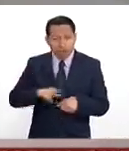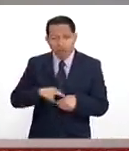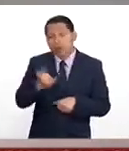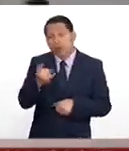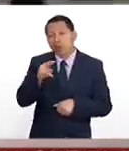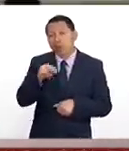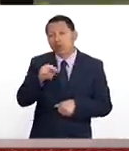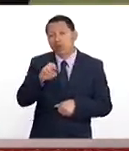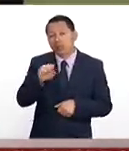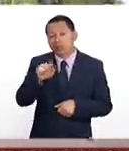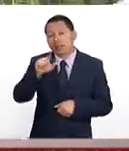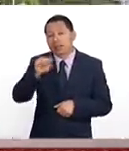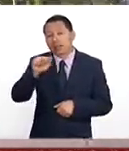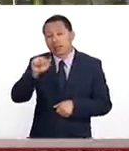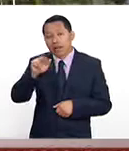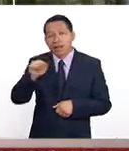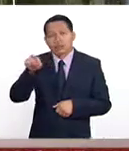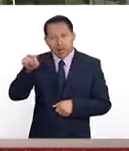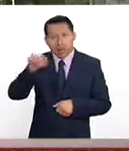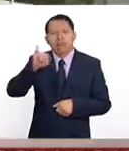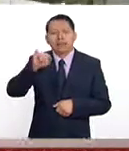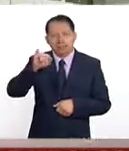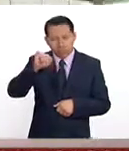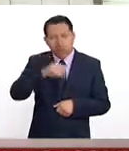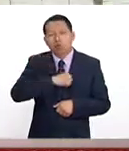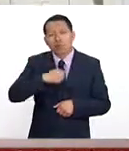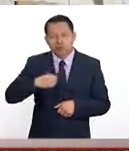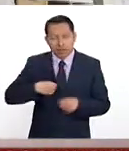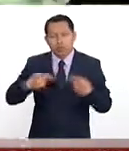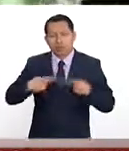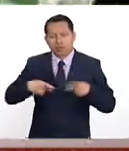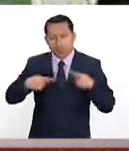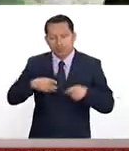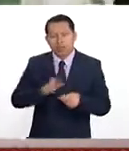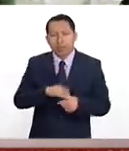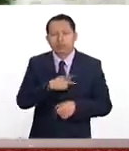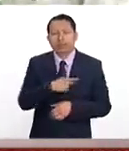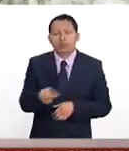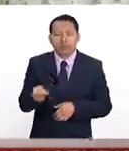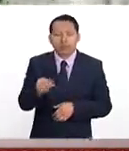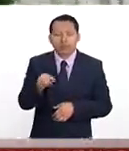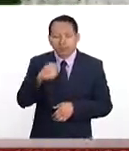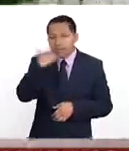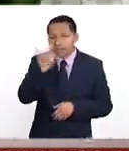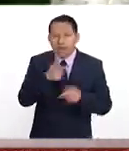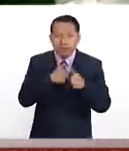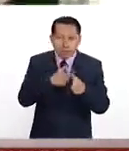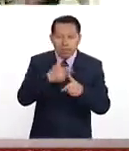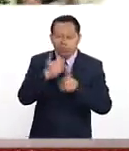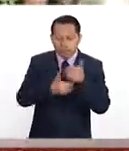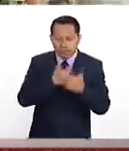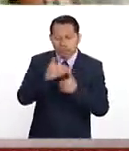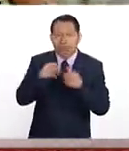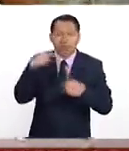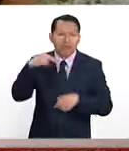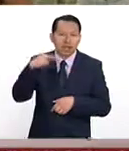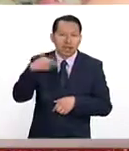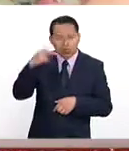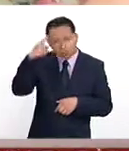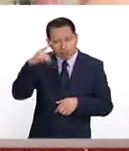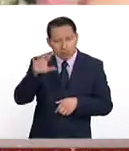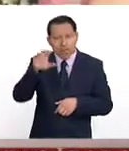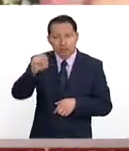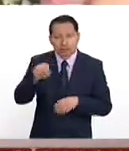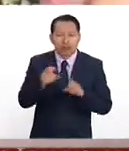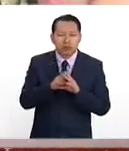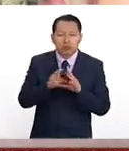Linares, porque sí está comprometido con la gente más pobre del Estado, está comprometido a seguir propiciando el desarrollo de Veracruz para alcanzar